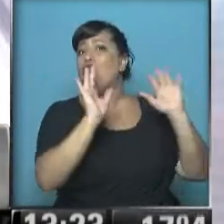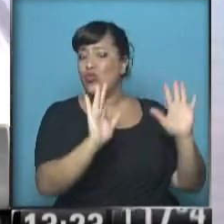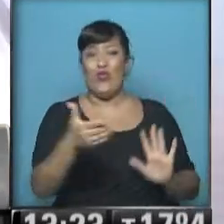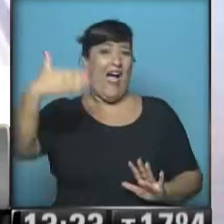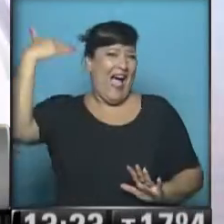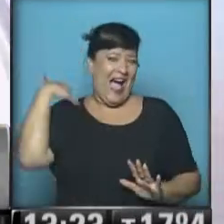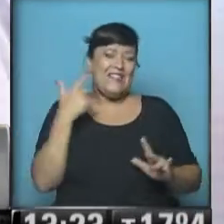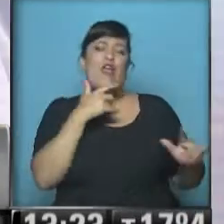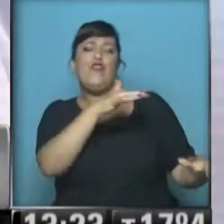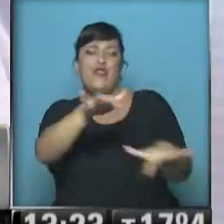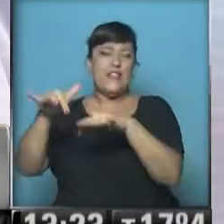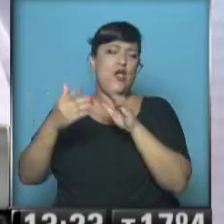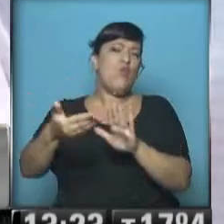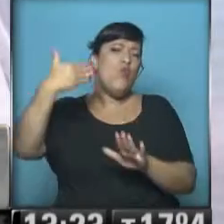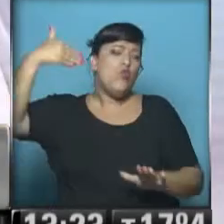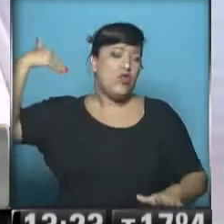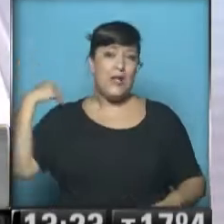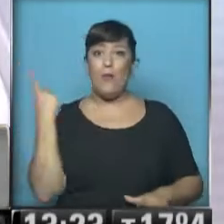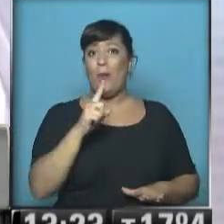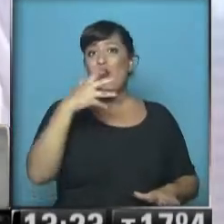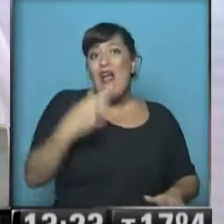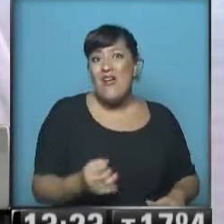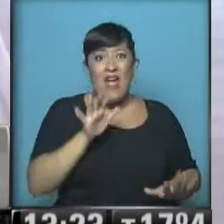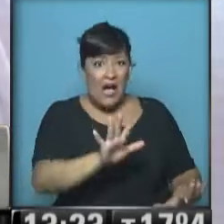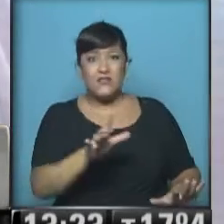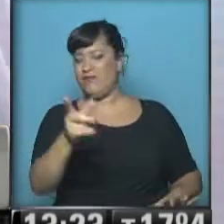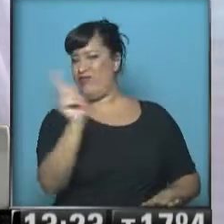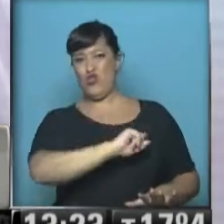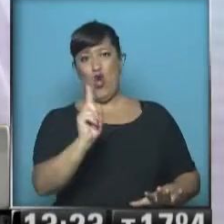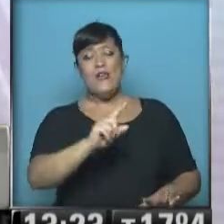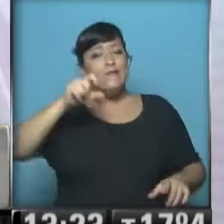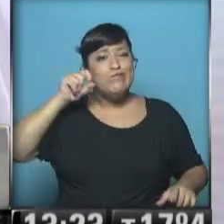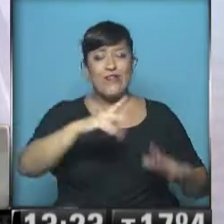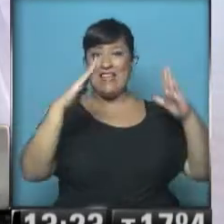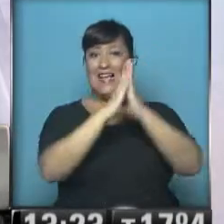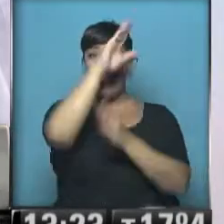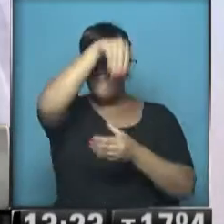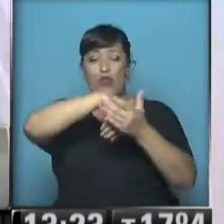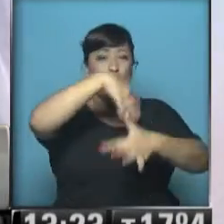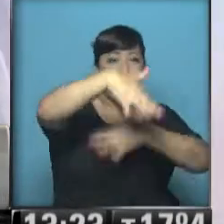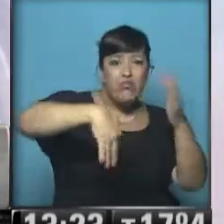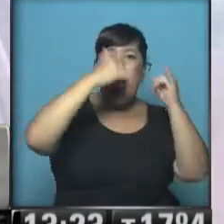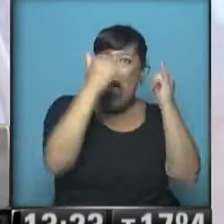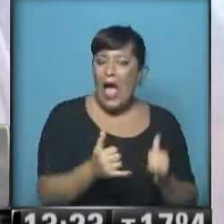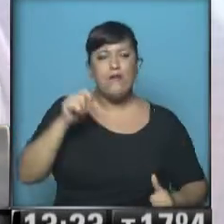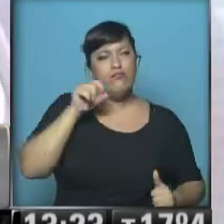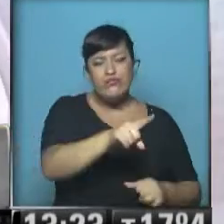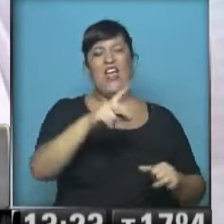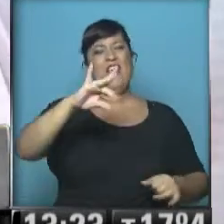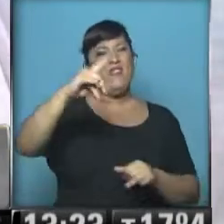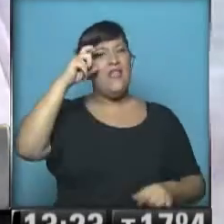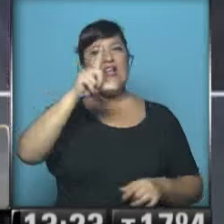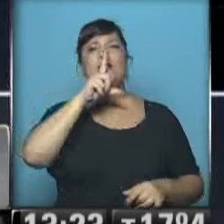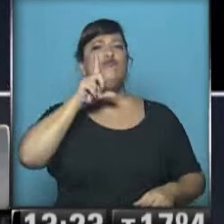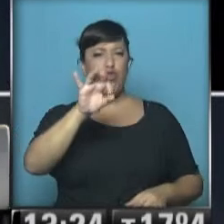decía durante muchísimo tiempo. Y la verdad es que no es así. Es un delito, es grave. Ahí estamos escuchando parte de la